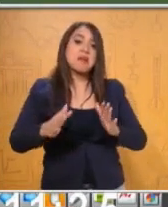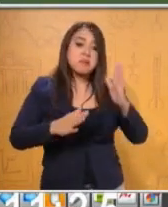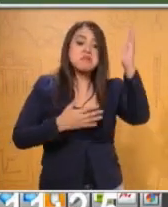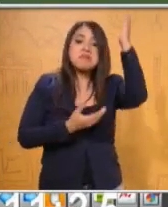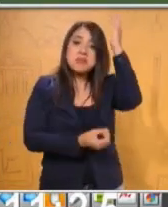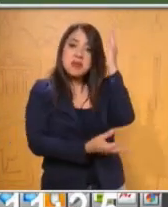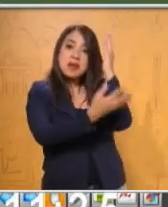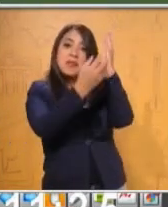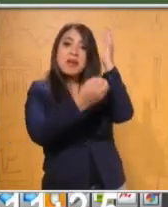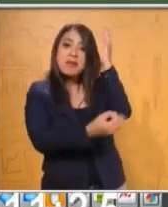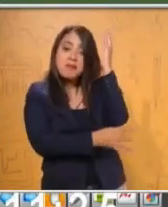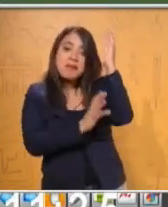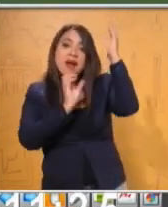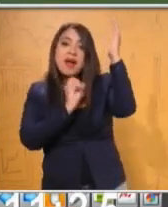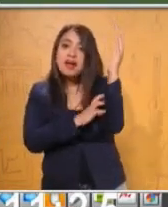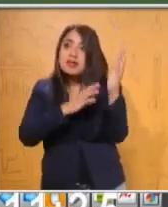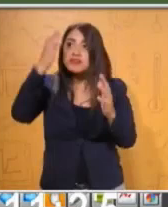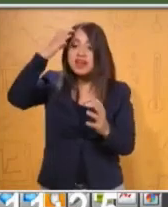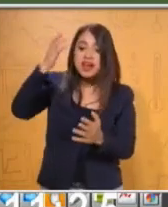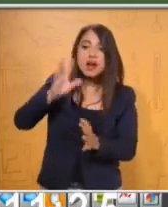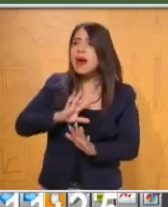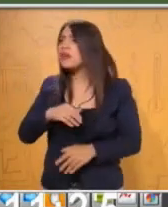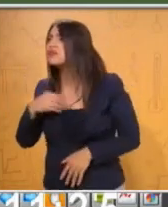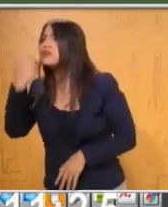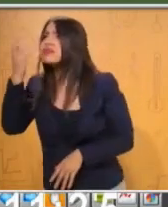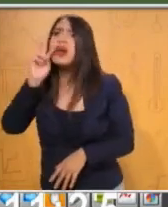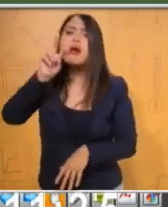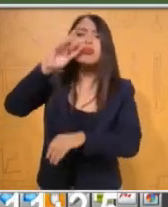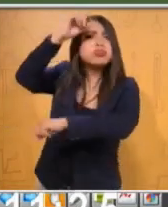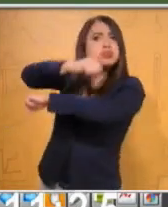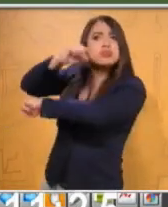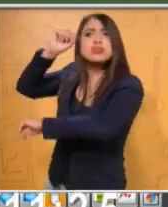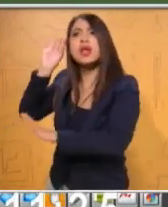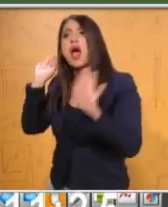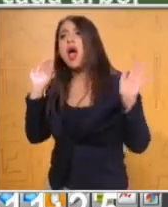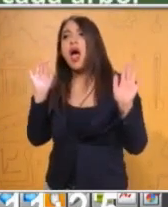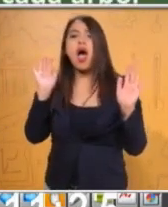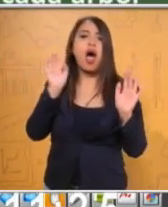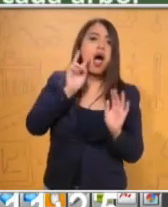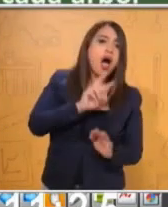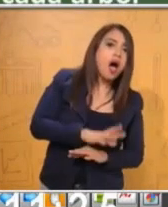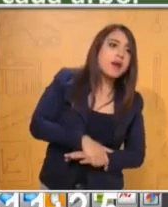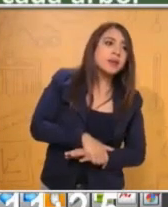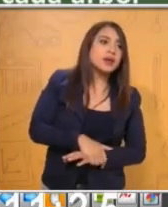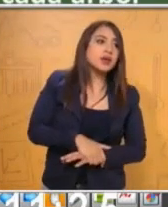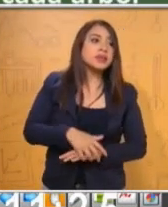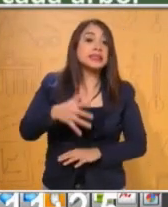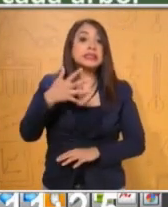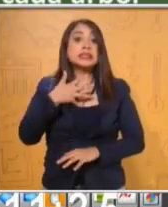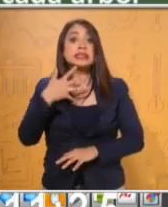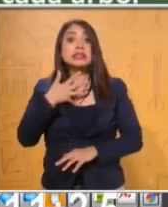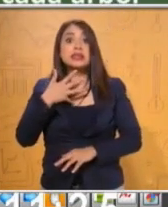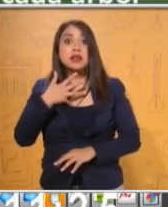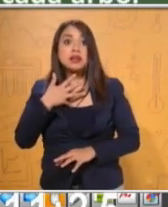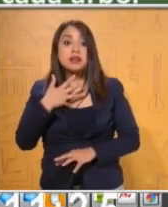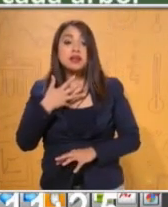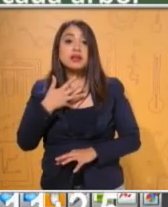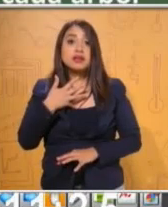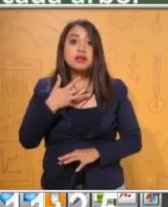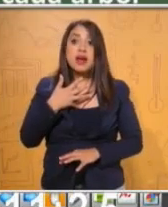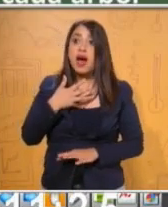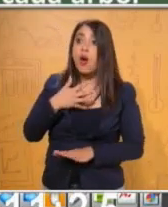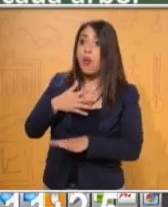correr a la ventana. ¿Y qué es lo que vio? ¡Oh! Ante sus ojos había un espectáculo maravilloso.